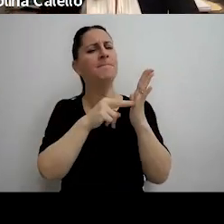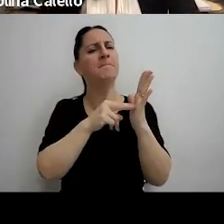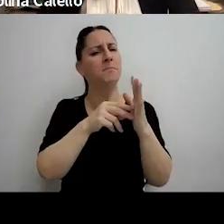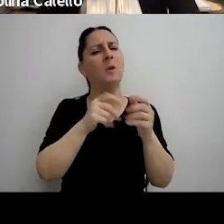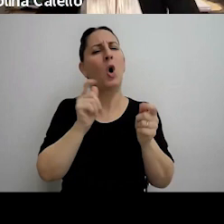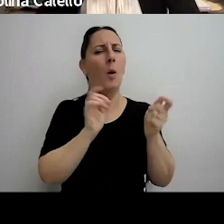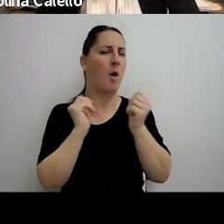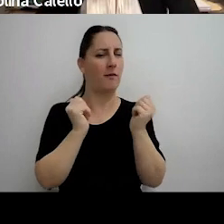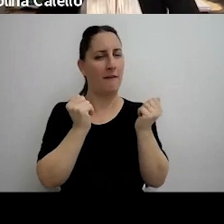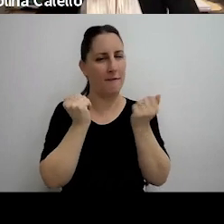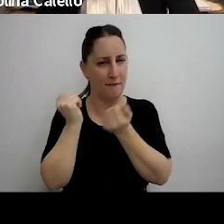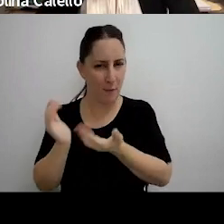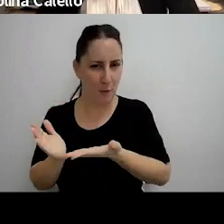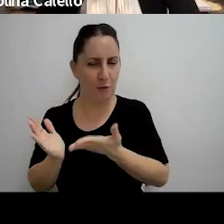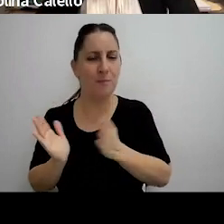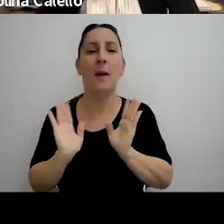ajustó